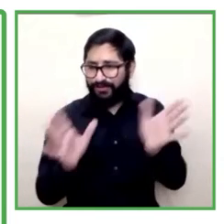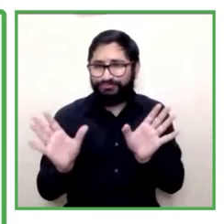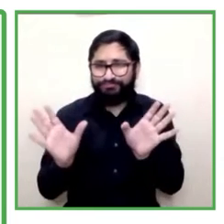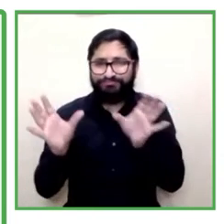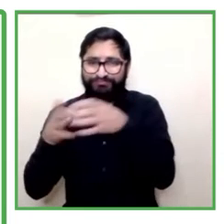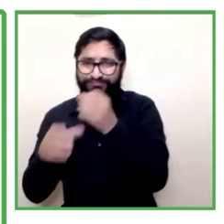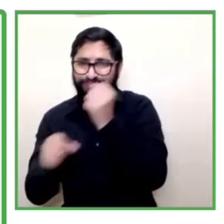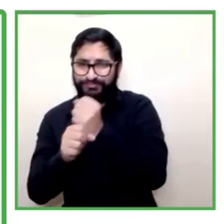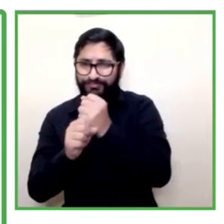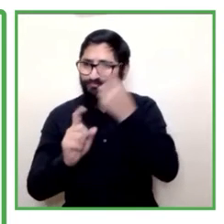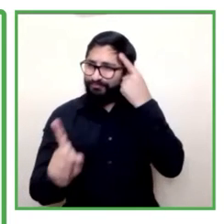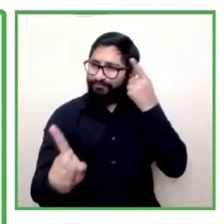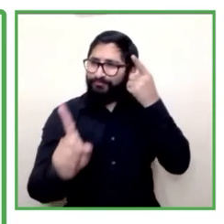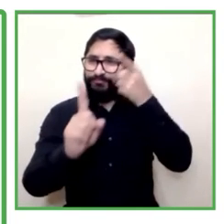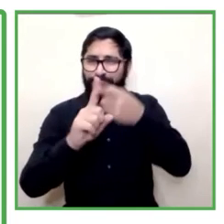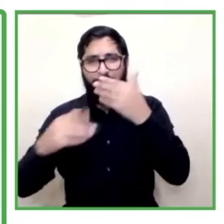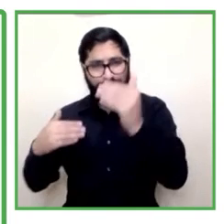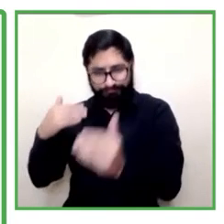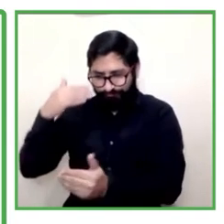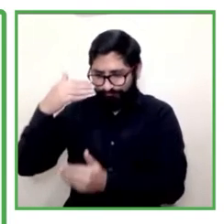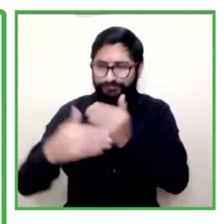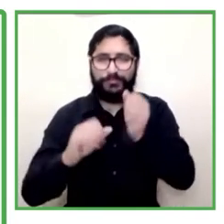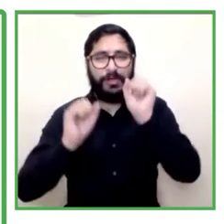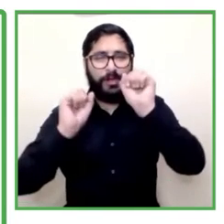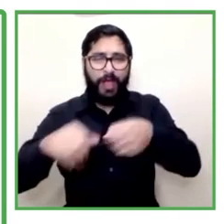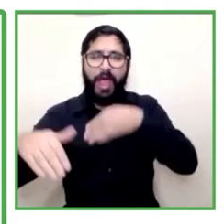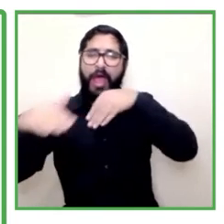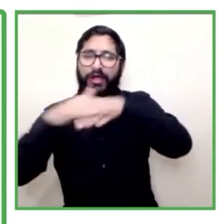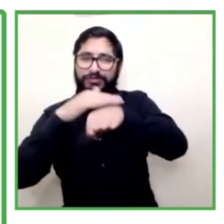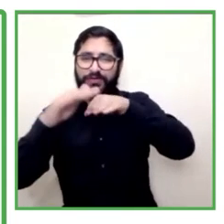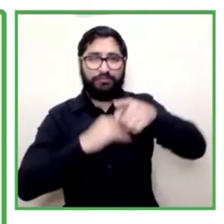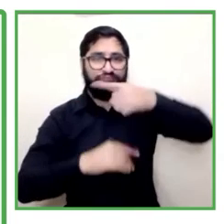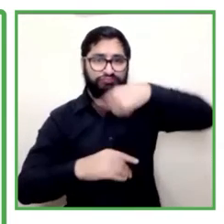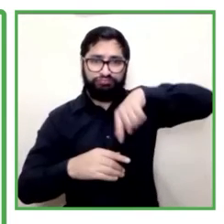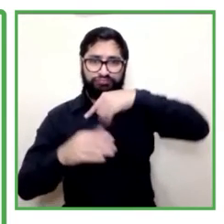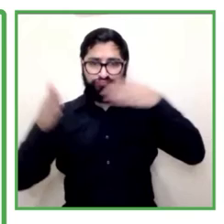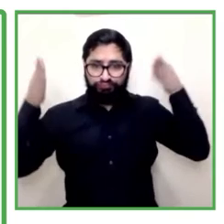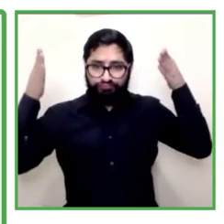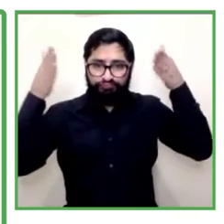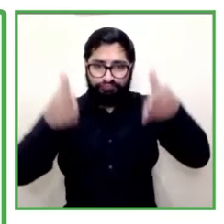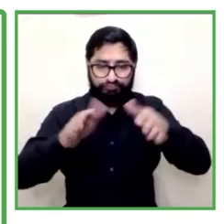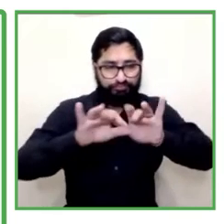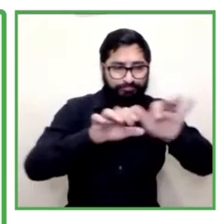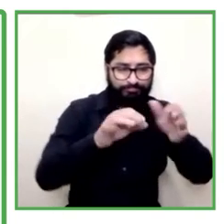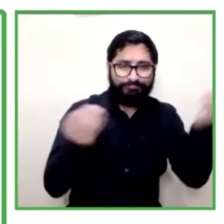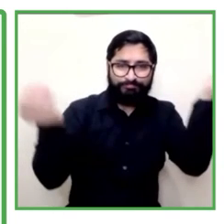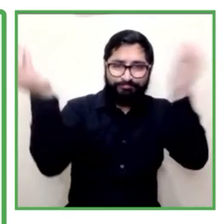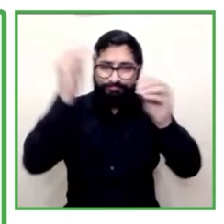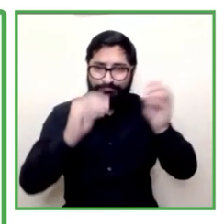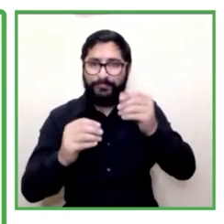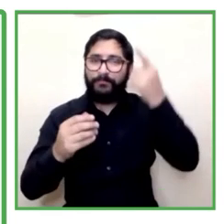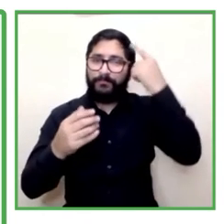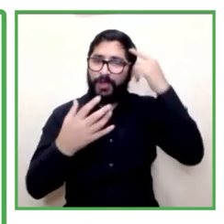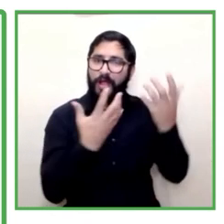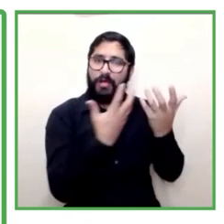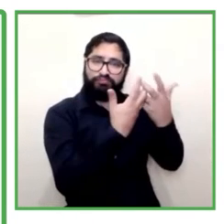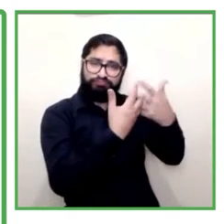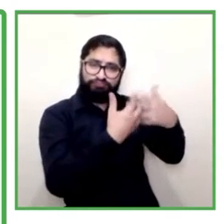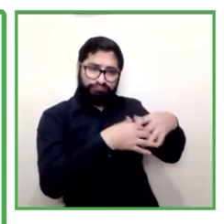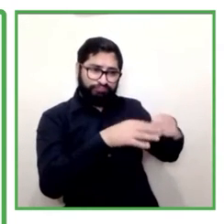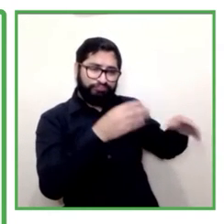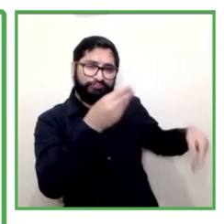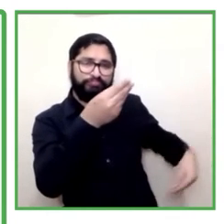accesibilidad de nuestras plataformas para generar mecanismos de acompañamiento al sector empresarial también cuando está